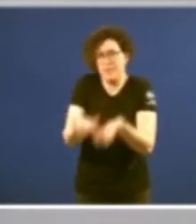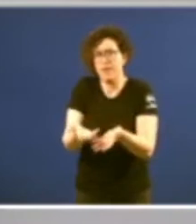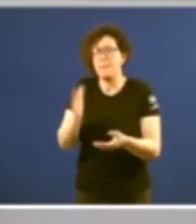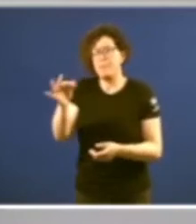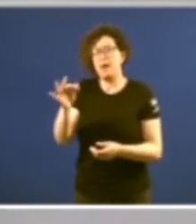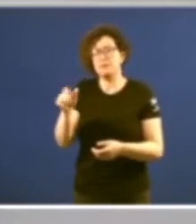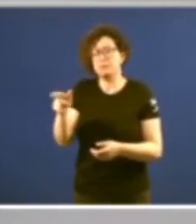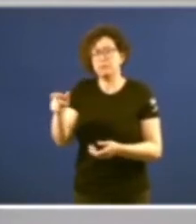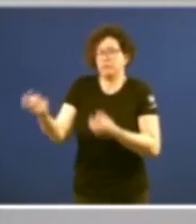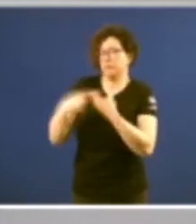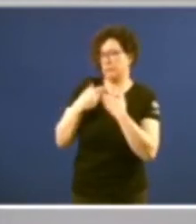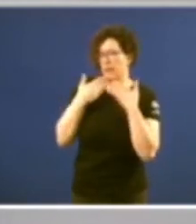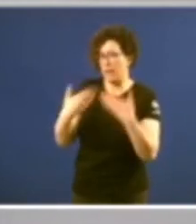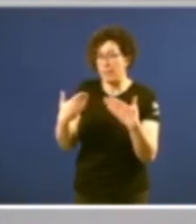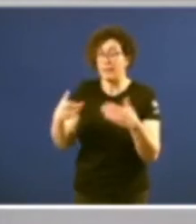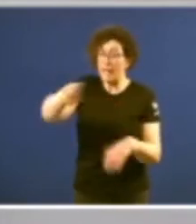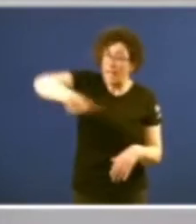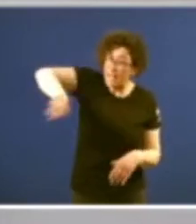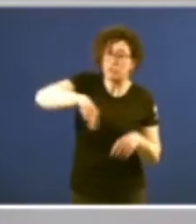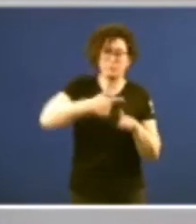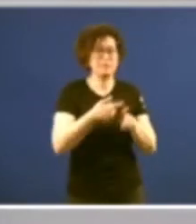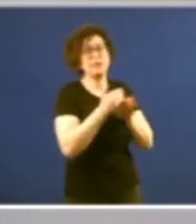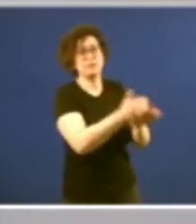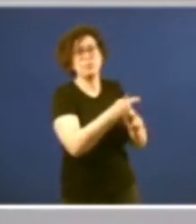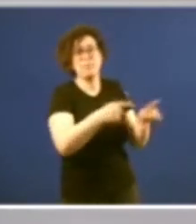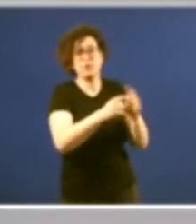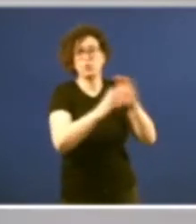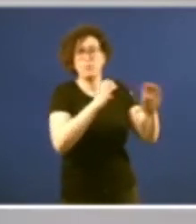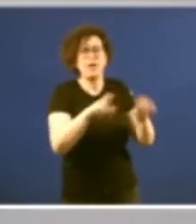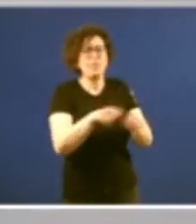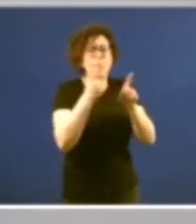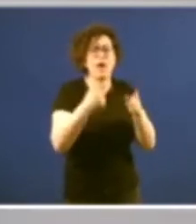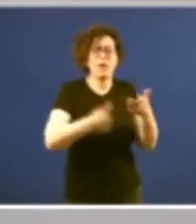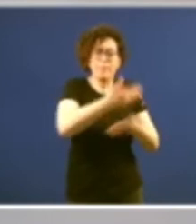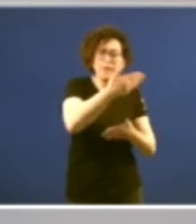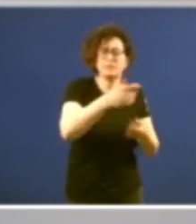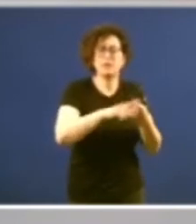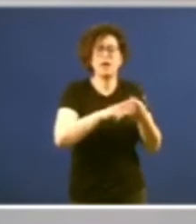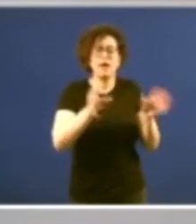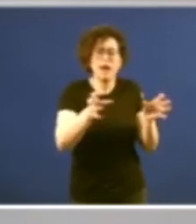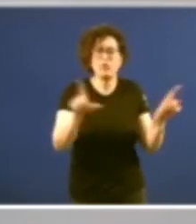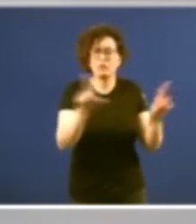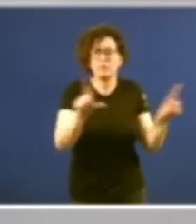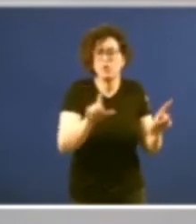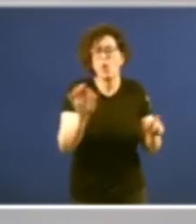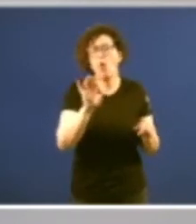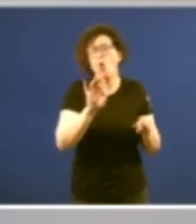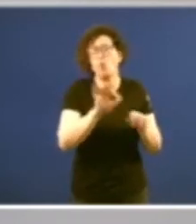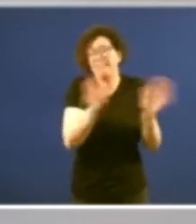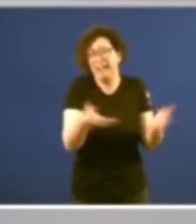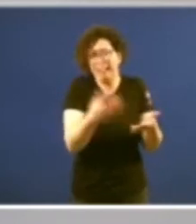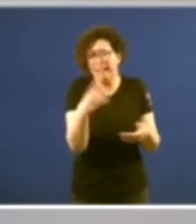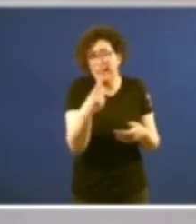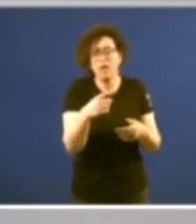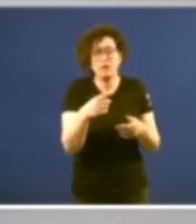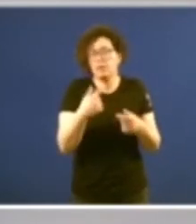para eles e para os restantes medios sexe a prensa escrita radio televisión ou digitais o noso